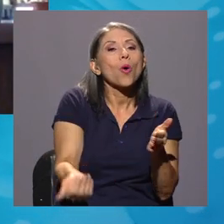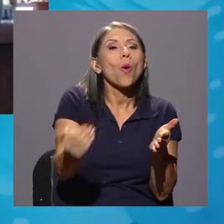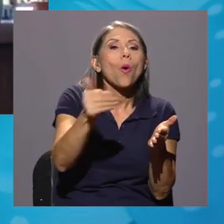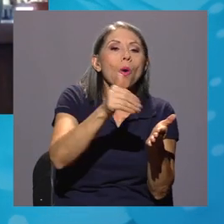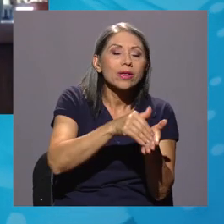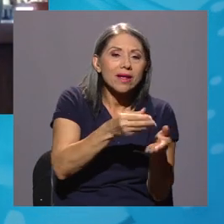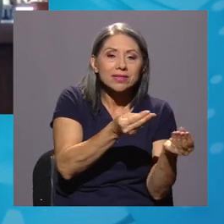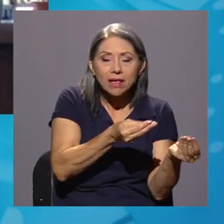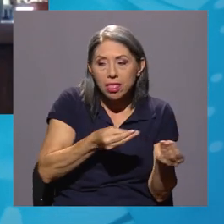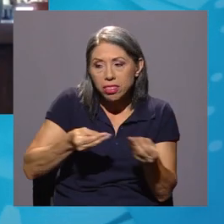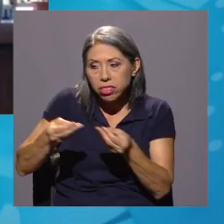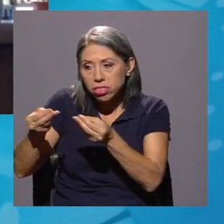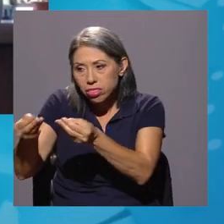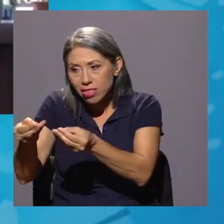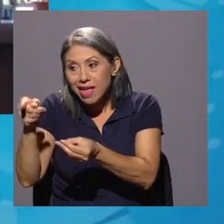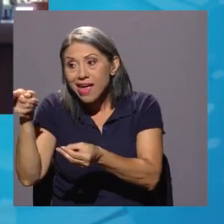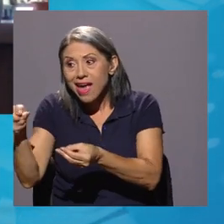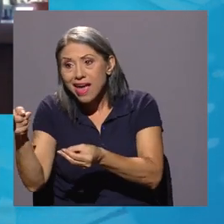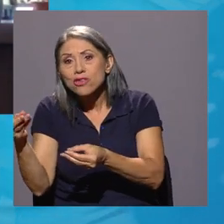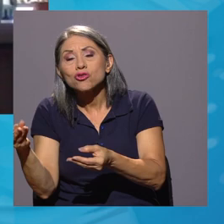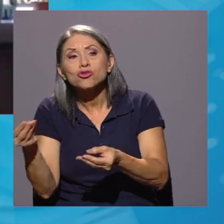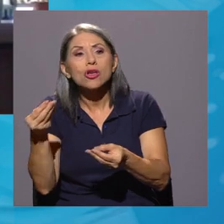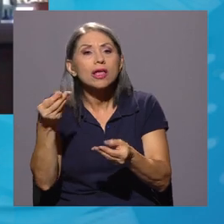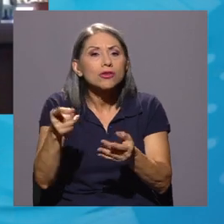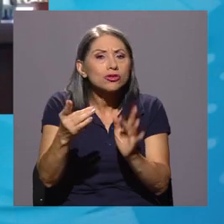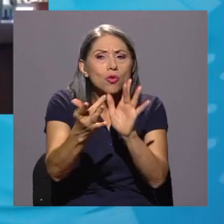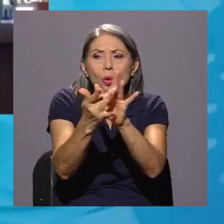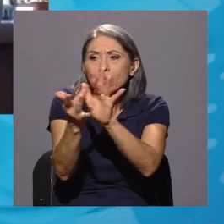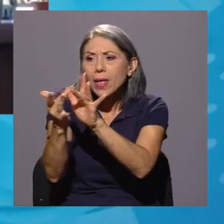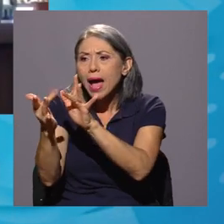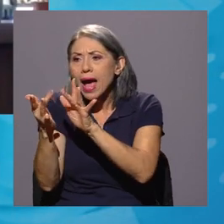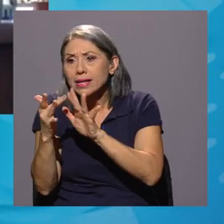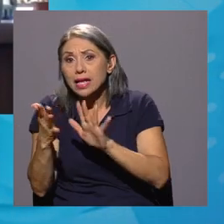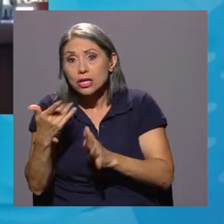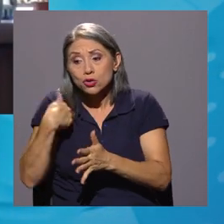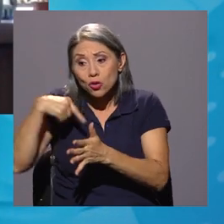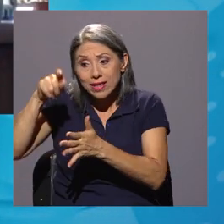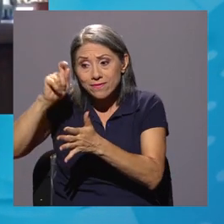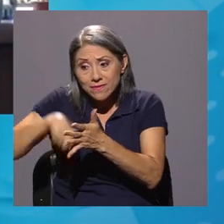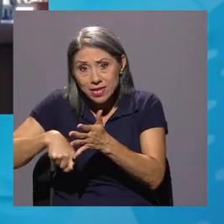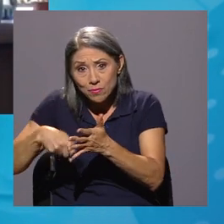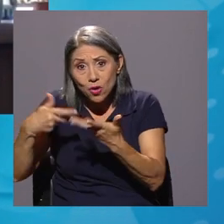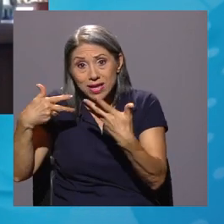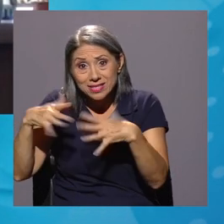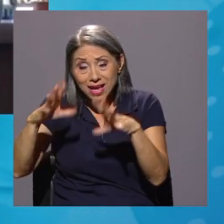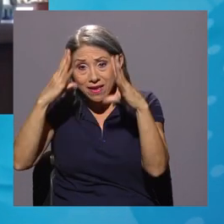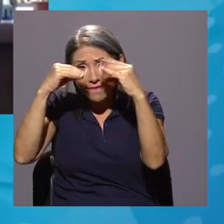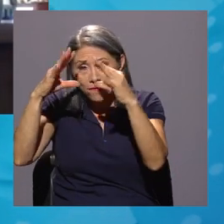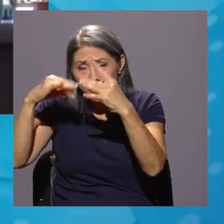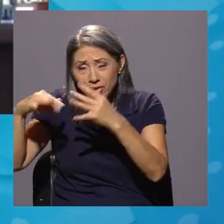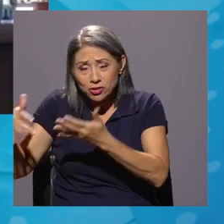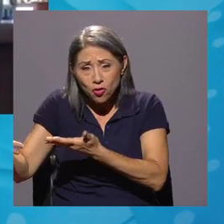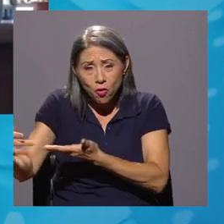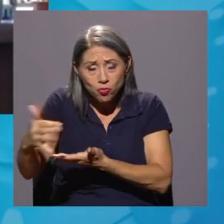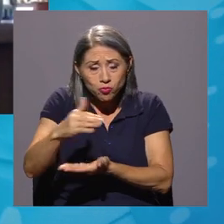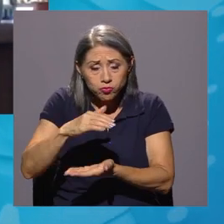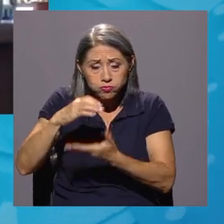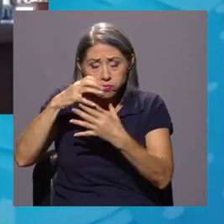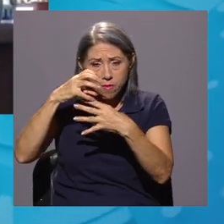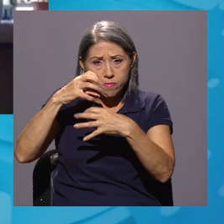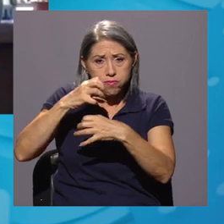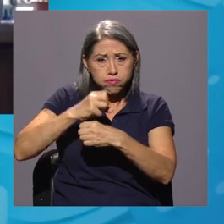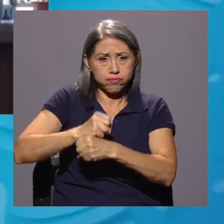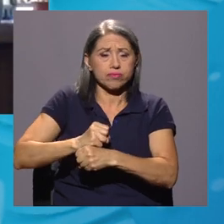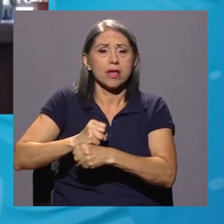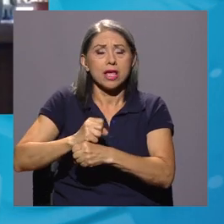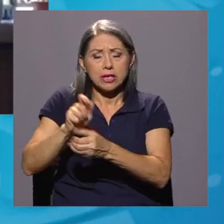a la unidad de estudios, la unidad de estudios hace la consulta, yo las firmo, hacemos las consultas, luego recogemos esa información, se